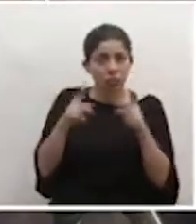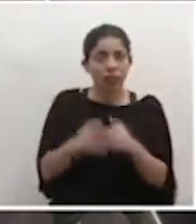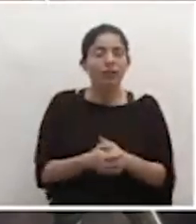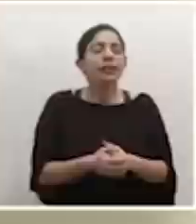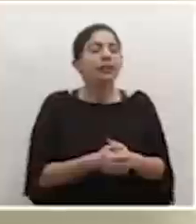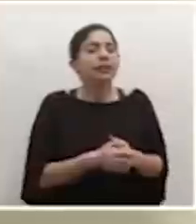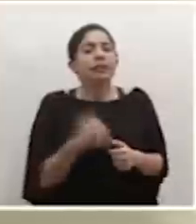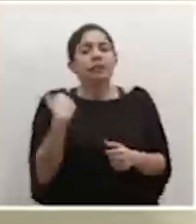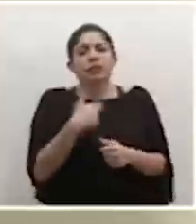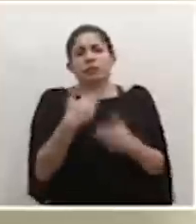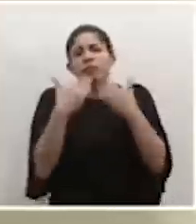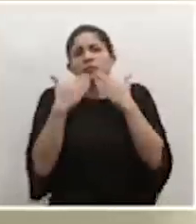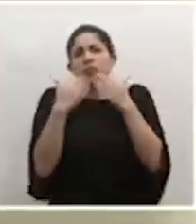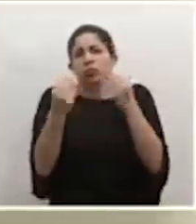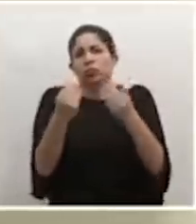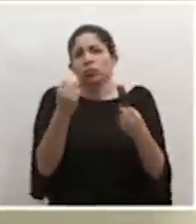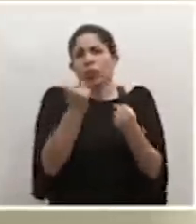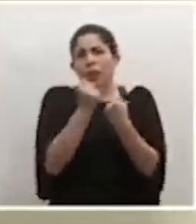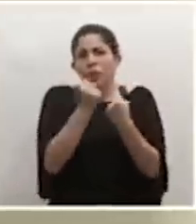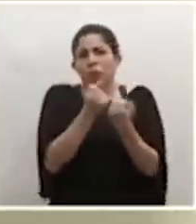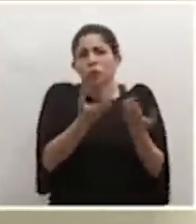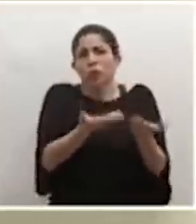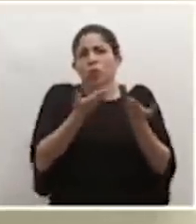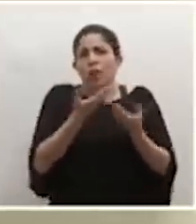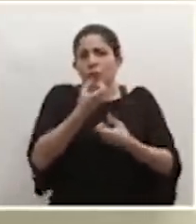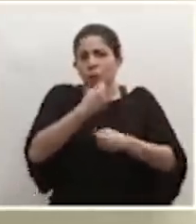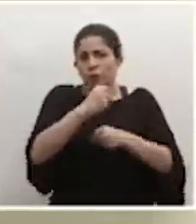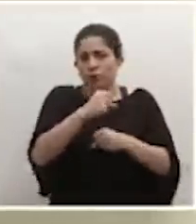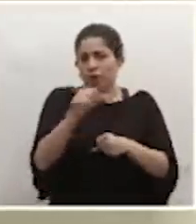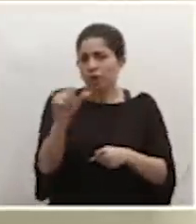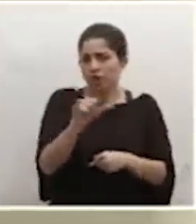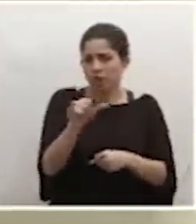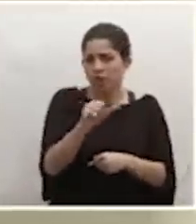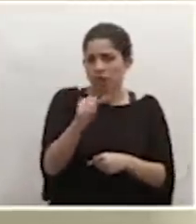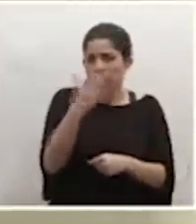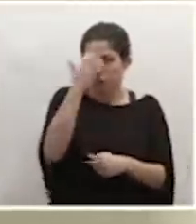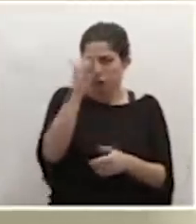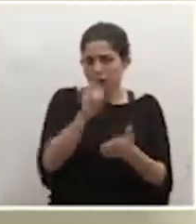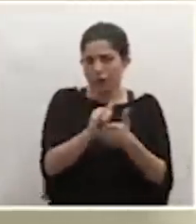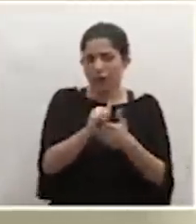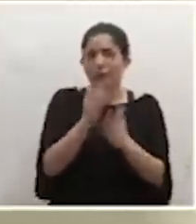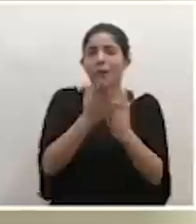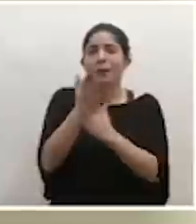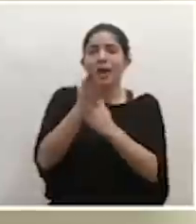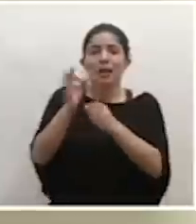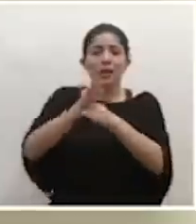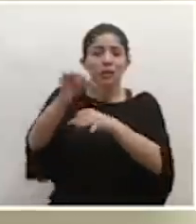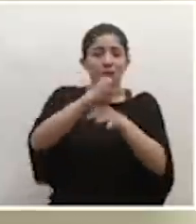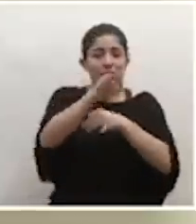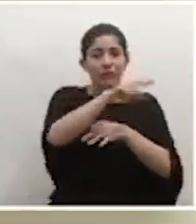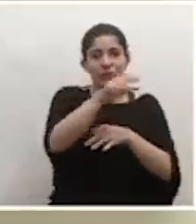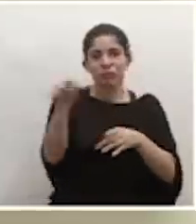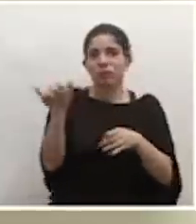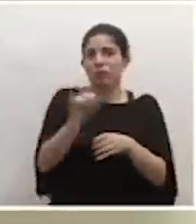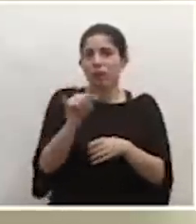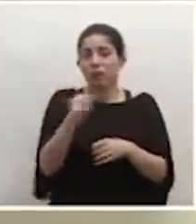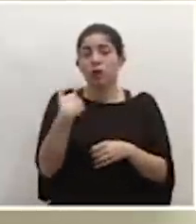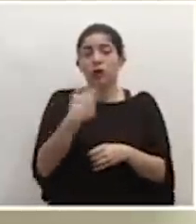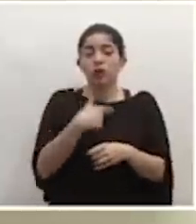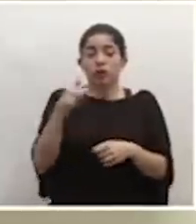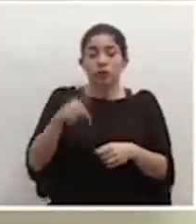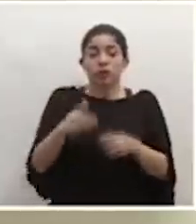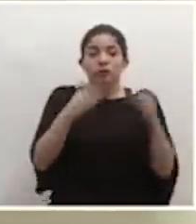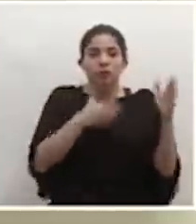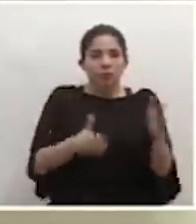Sí, aquí agradecemos muchísimo todo el apoyo que dan también las municipalidades en ese sentido y todos los medios locales que ellos pueden disponer. Nosotros acá